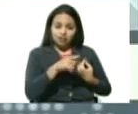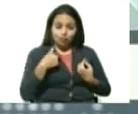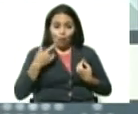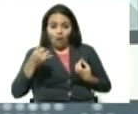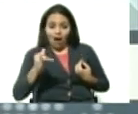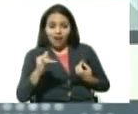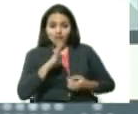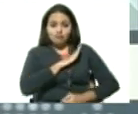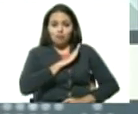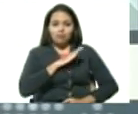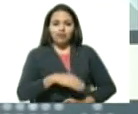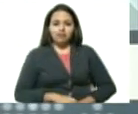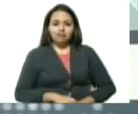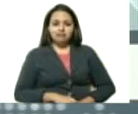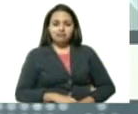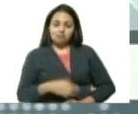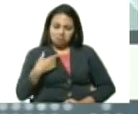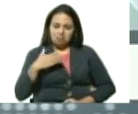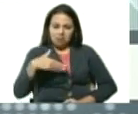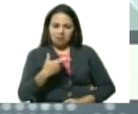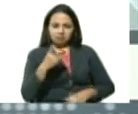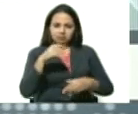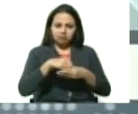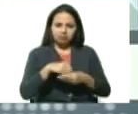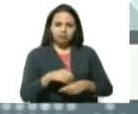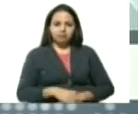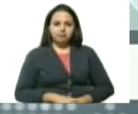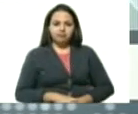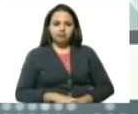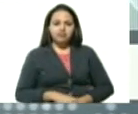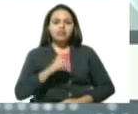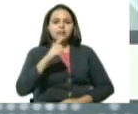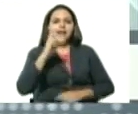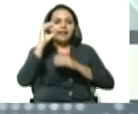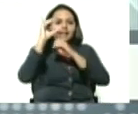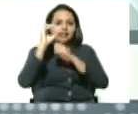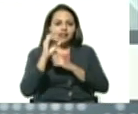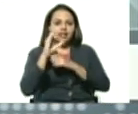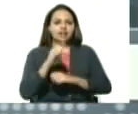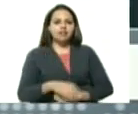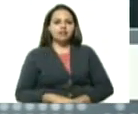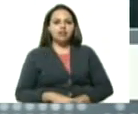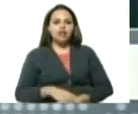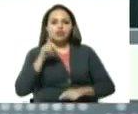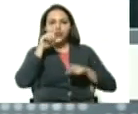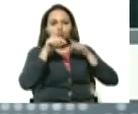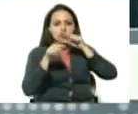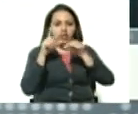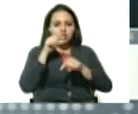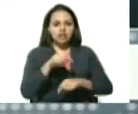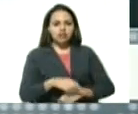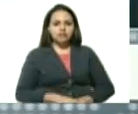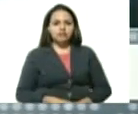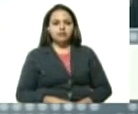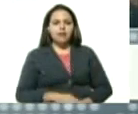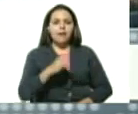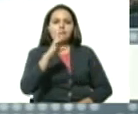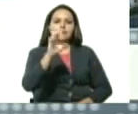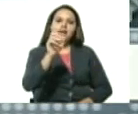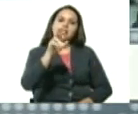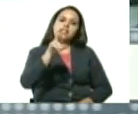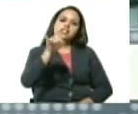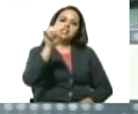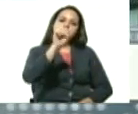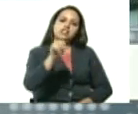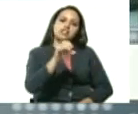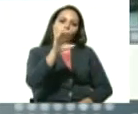recomienda, mi cuenta de TikTok. Bueno, a través de Instagram, de Twitter, de Periscope y los que se